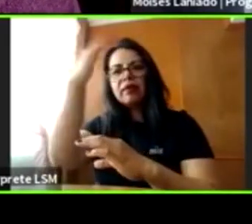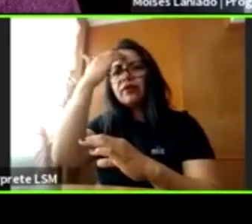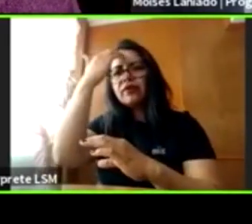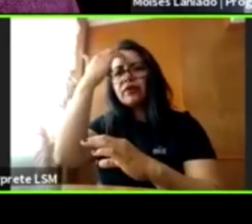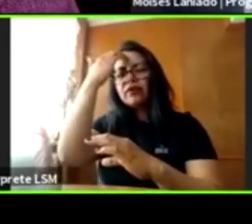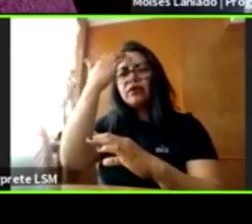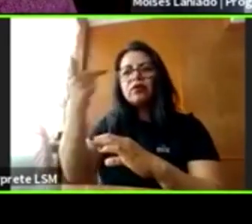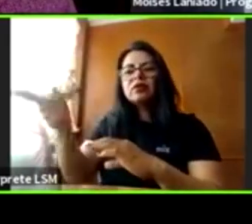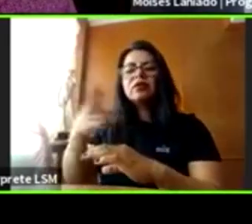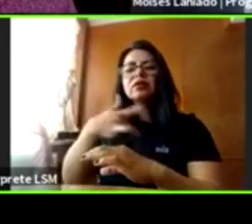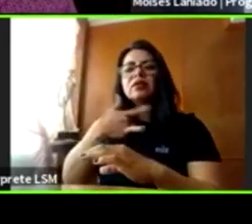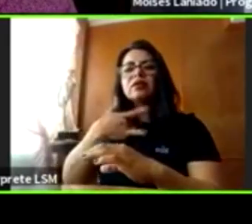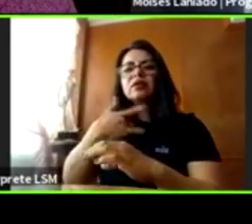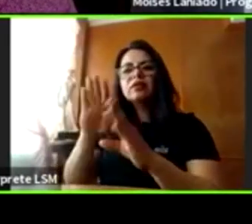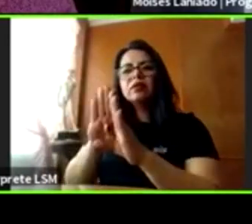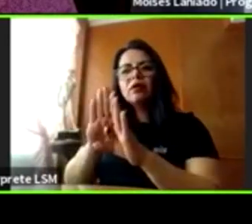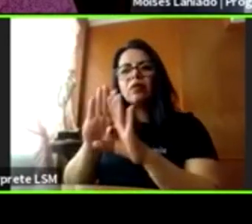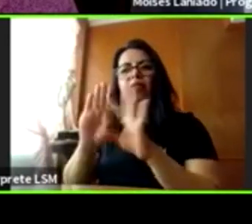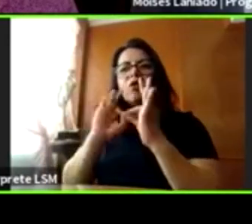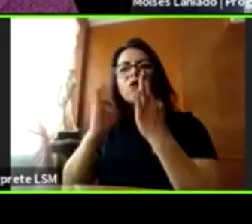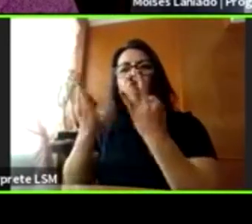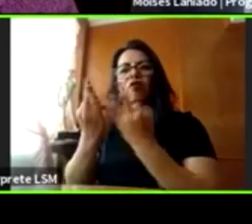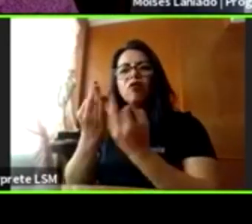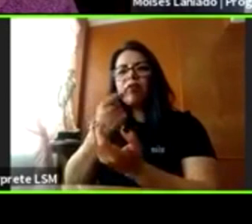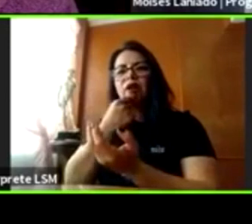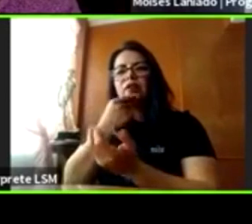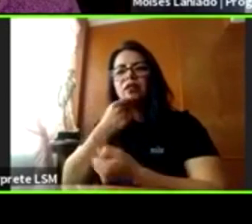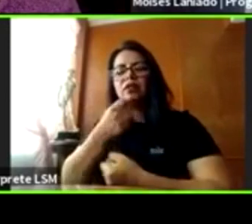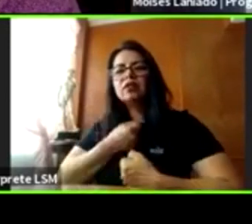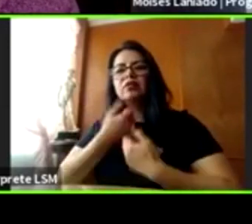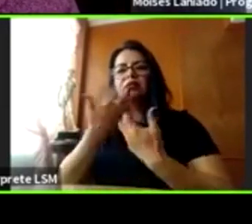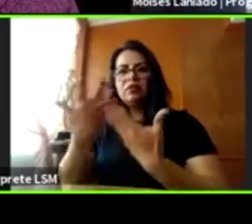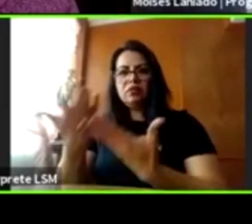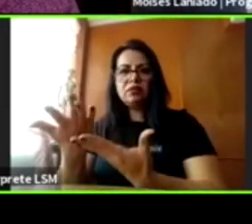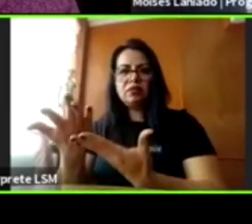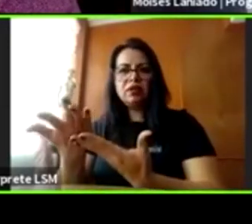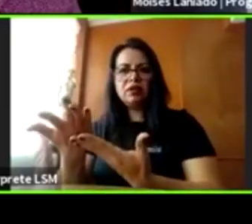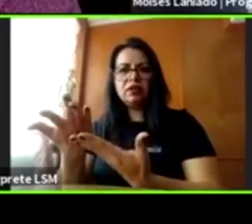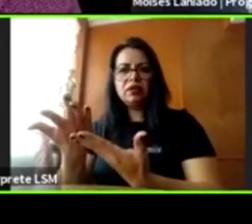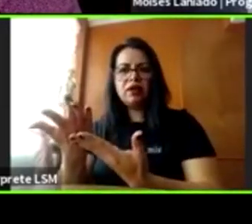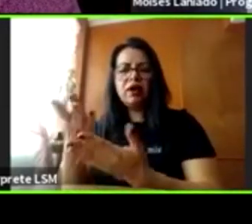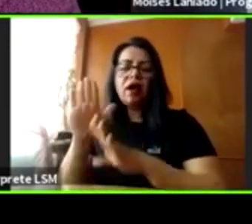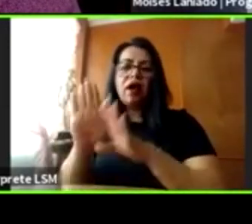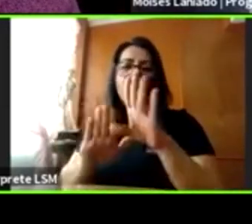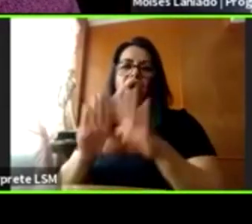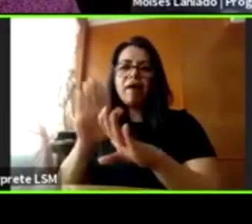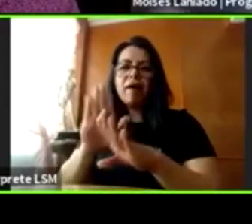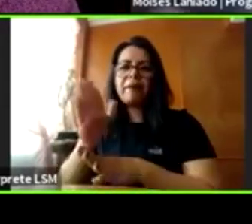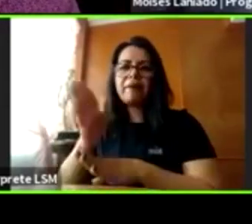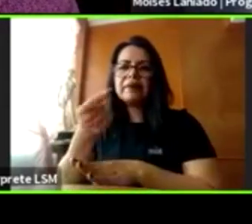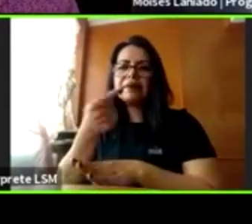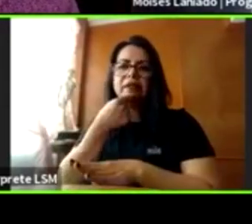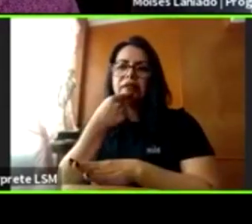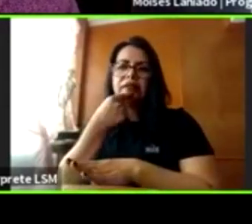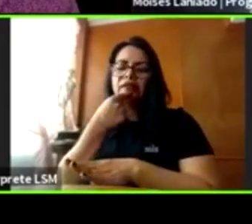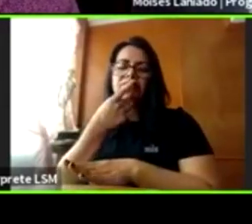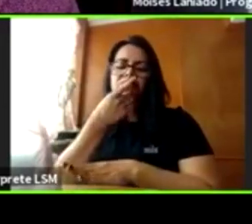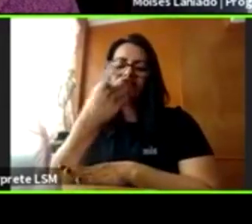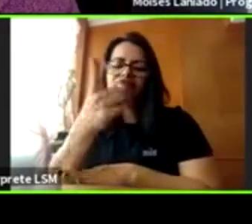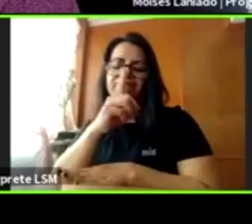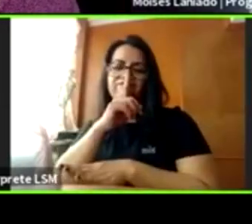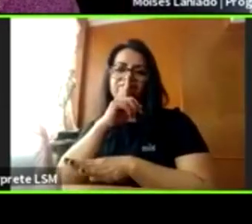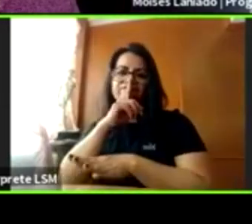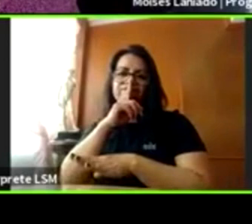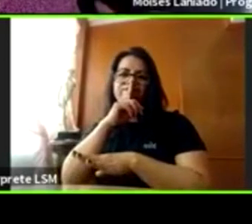muy bien nos decíamos, la mayoría van a ser síntomas no verbales, son cosas que vamos a poder observar, pero no que necesariamente nos vayan a decir con su